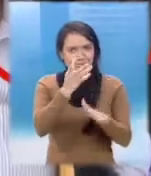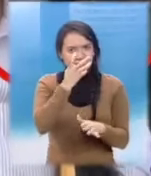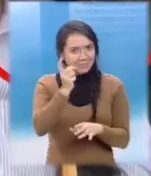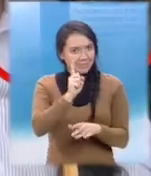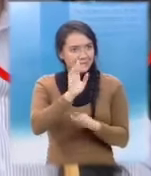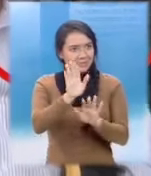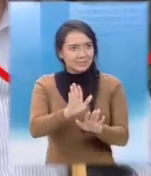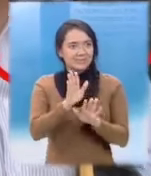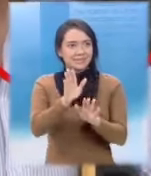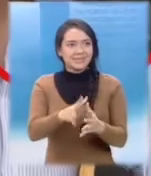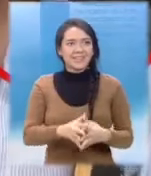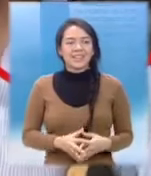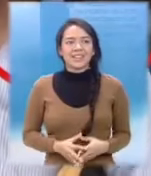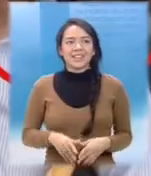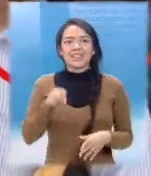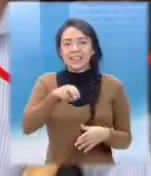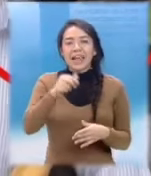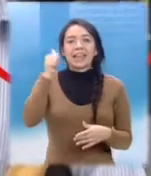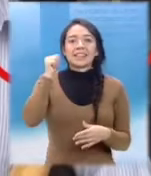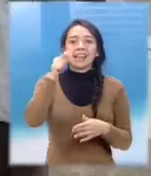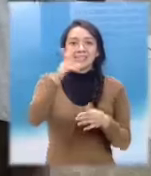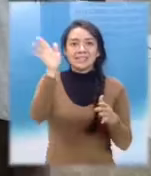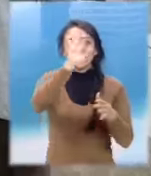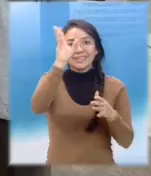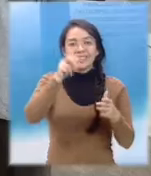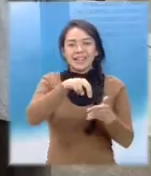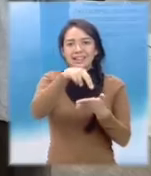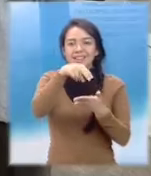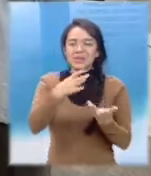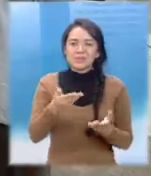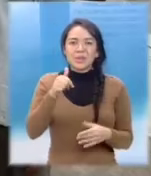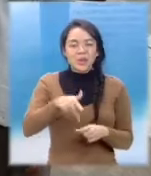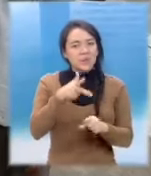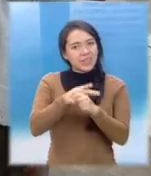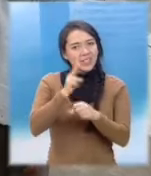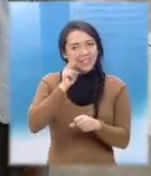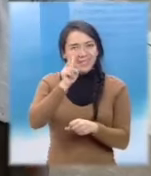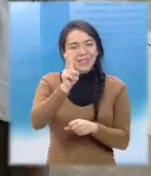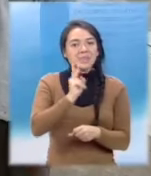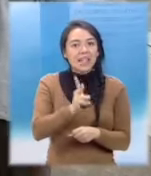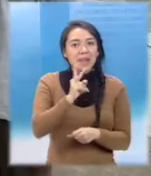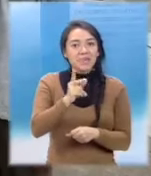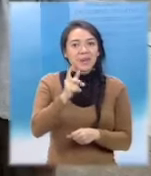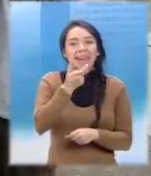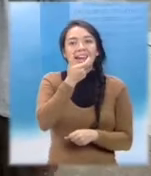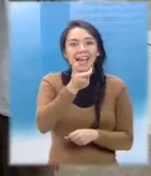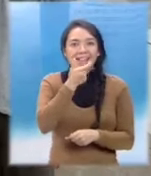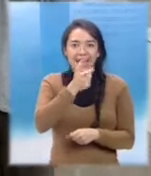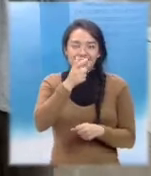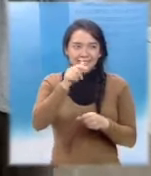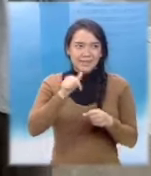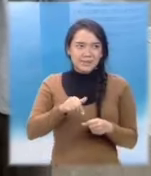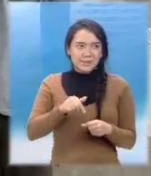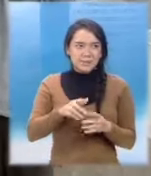ustedes ¡Mamá! ¡Sale! Porque tienen que solicitar... Para Noticiero Guatevisión Otto Ángel y Ben Keichin